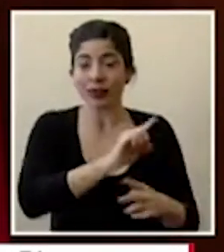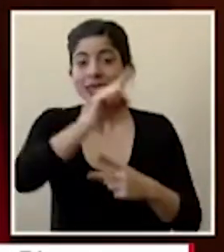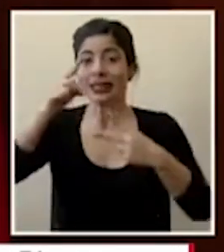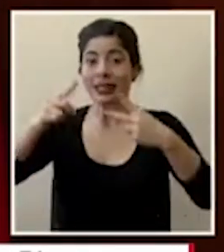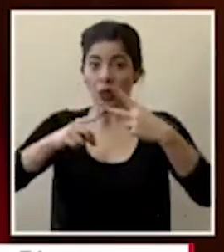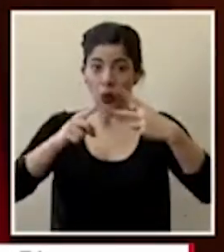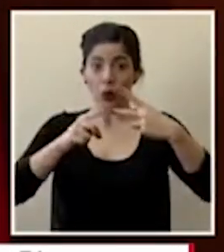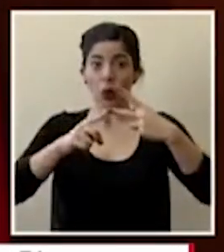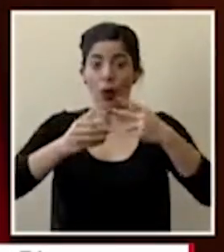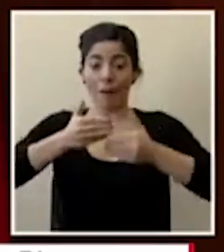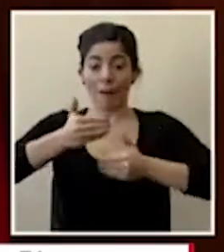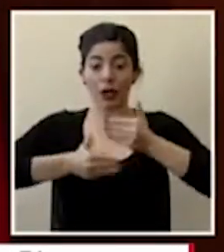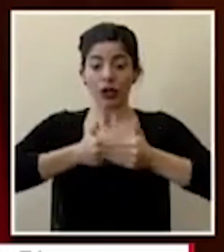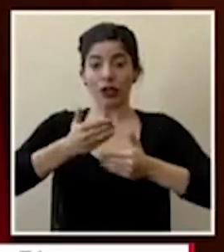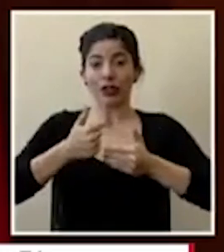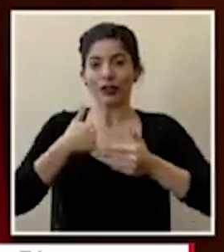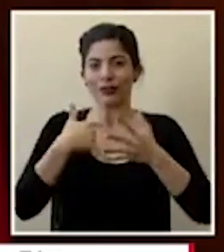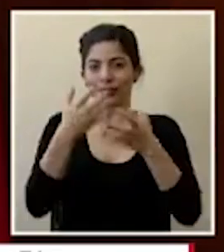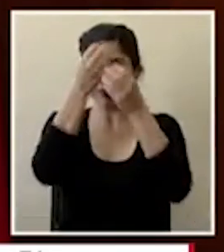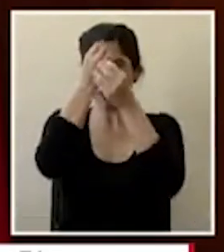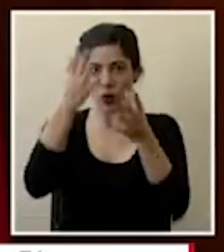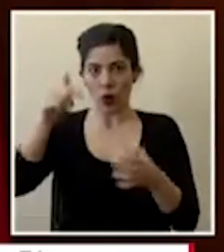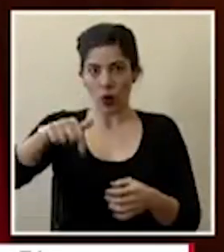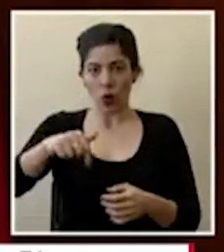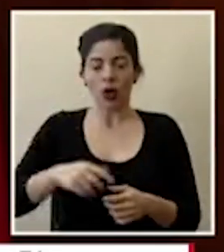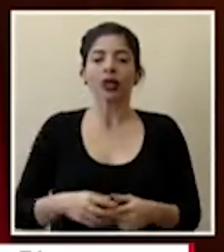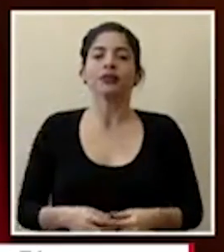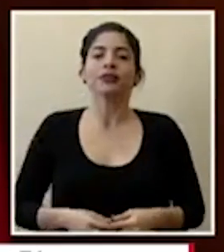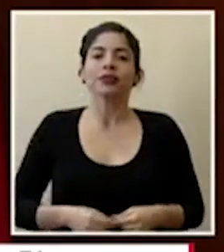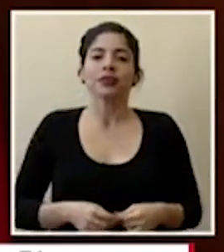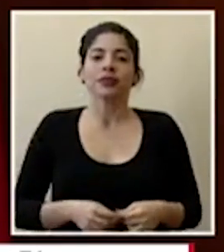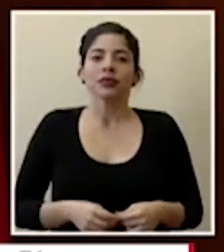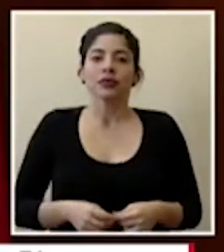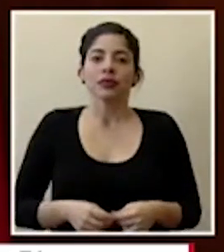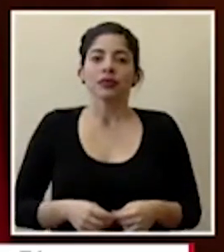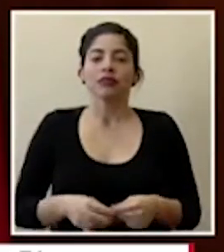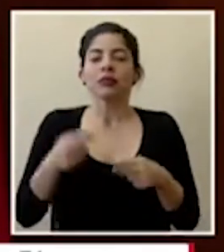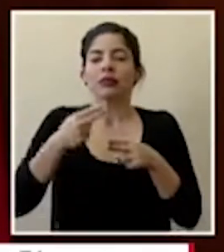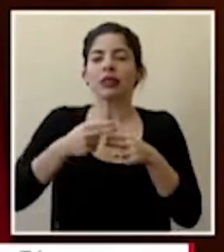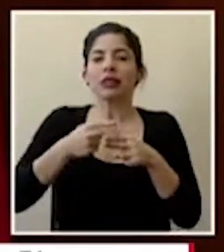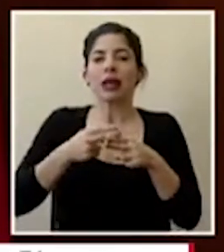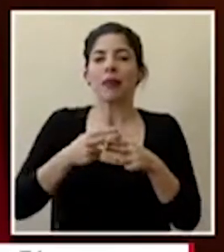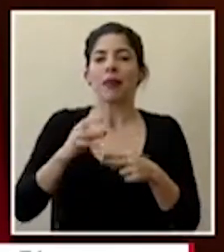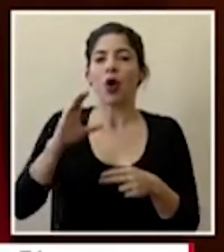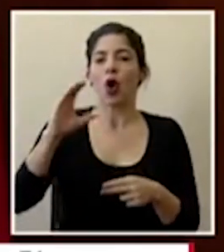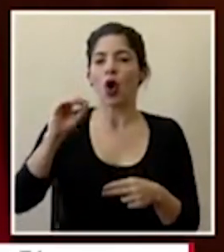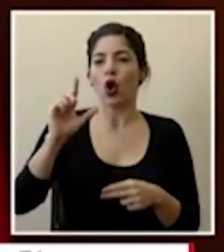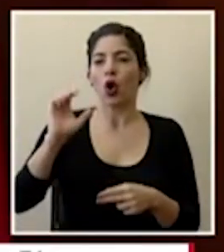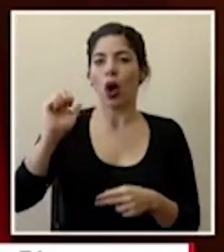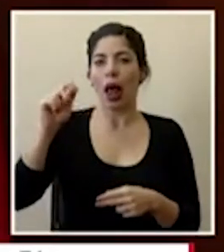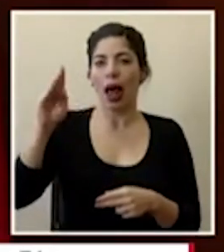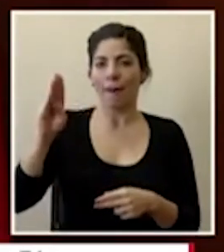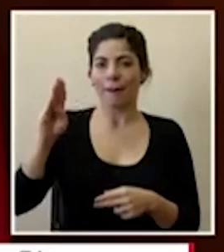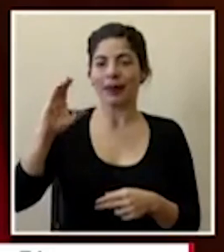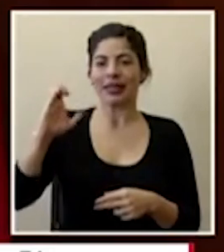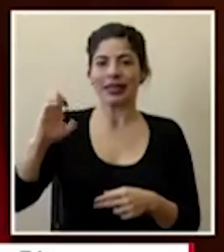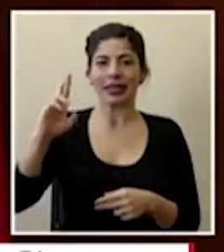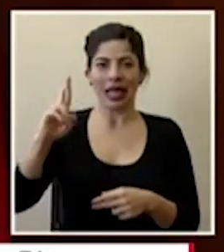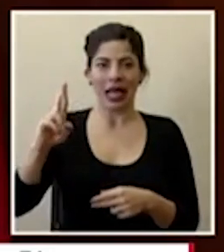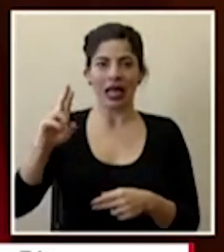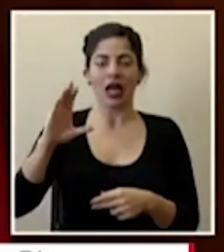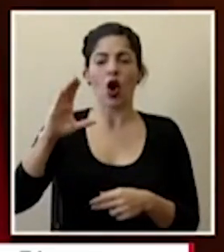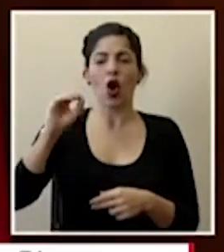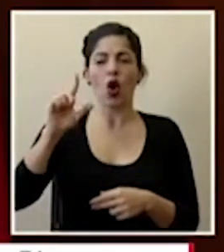de los de los procesos que quisiera anunciar hoy es el denominado colap cr colap cr